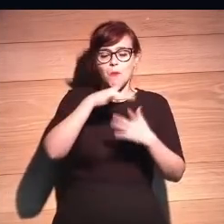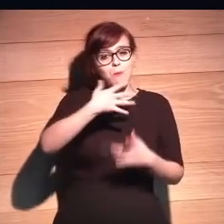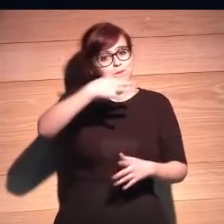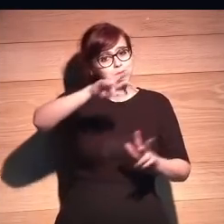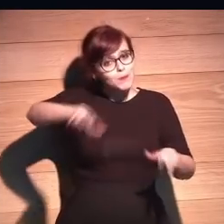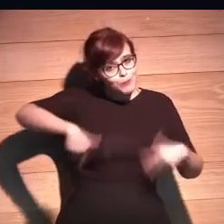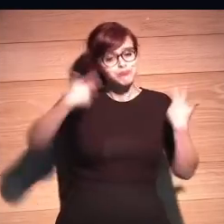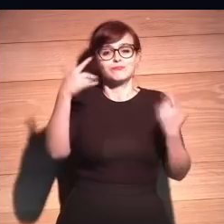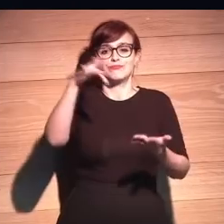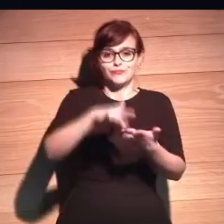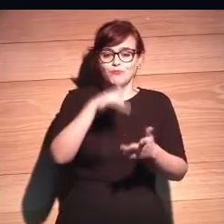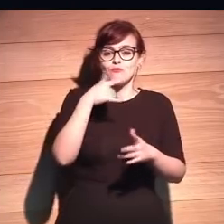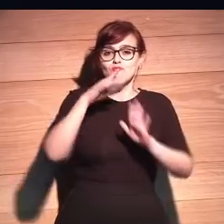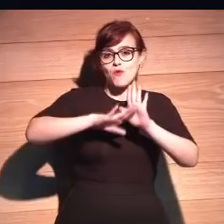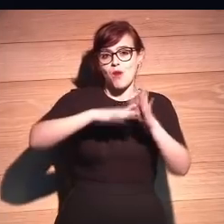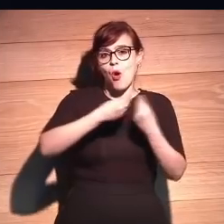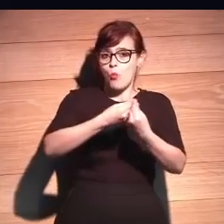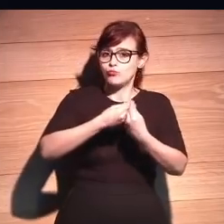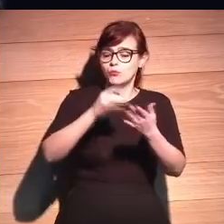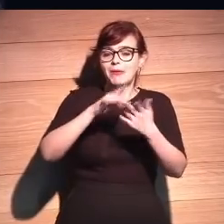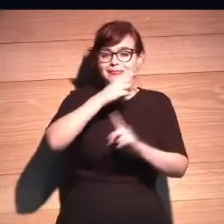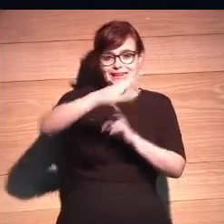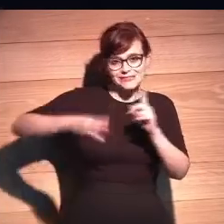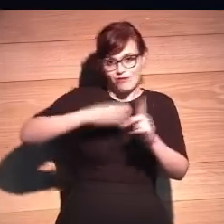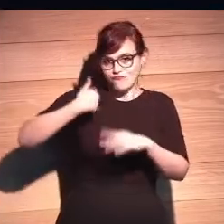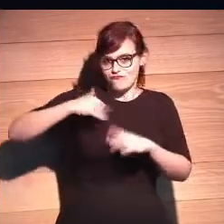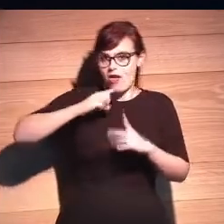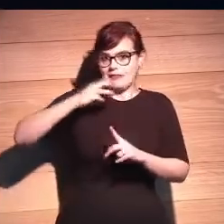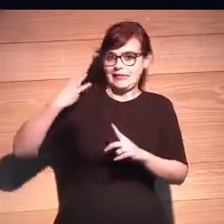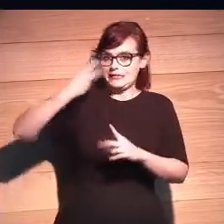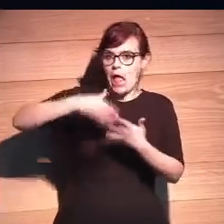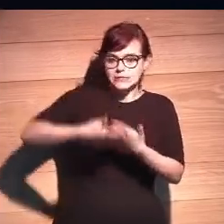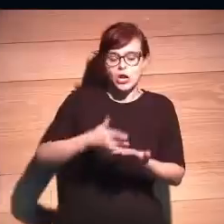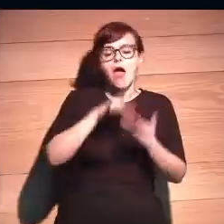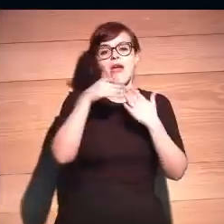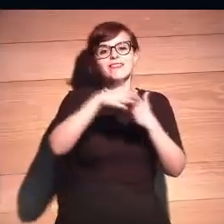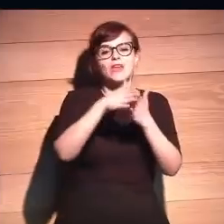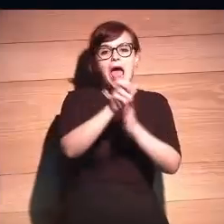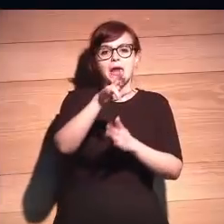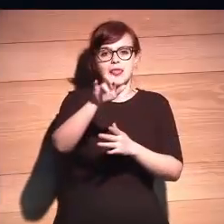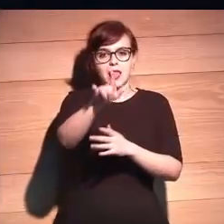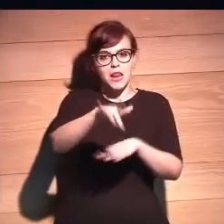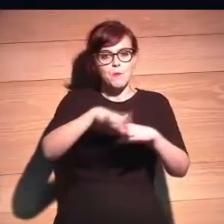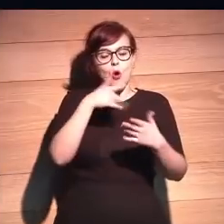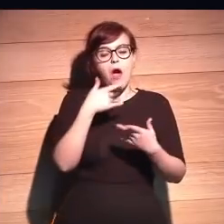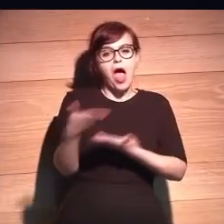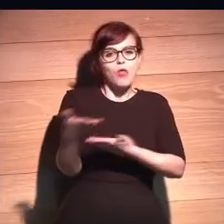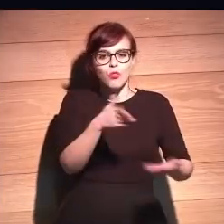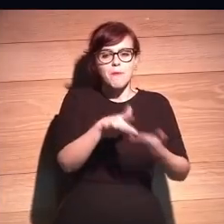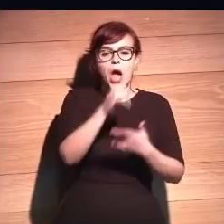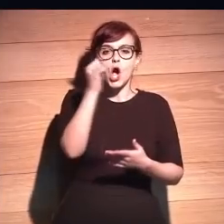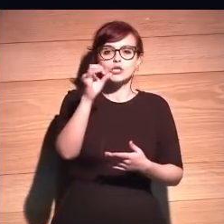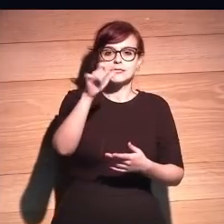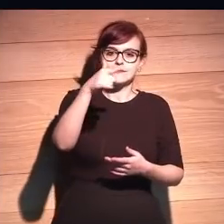posibilidad de hacer este programa con ellos por tercer año consecutivo. Agradecer a la editorial Ariel por ayudarnos a traer a José